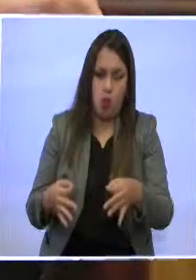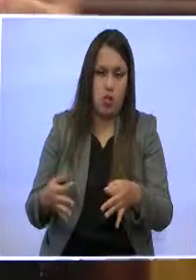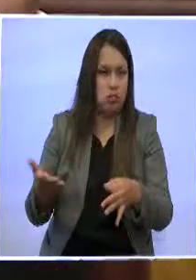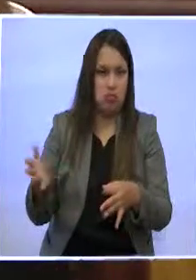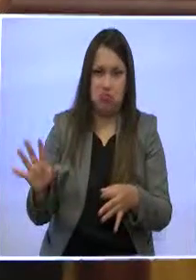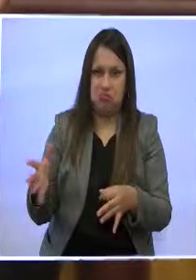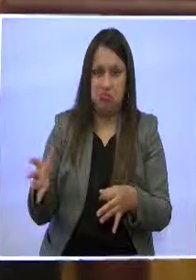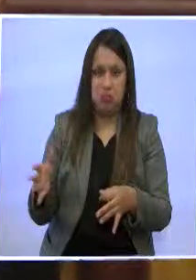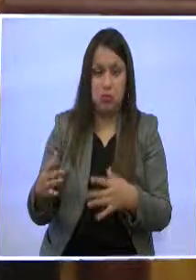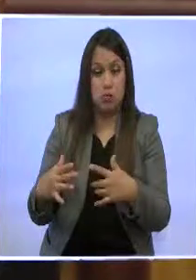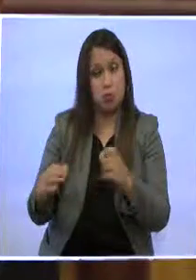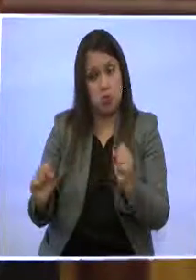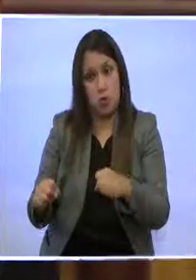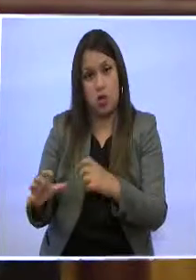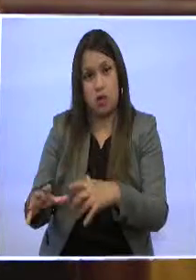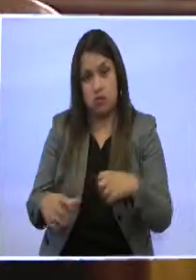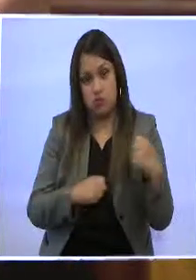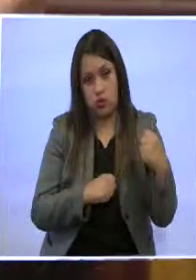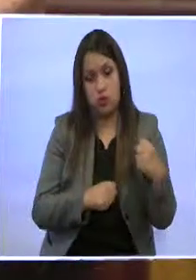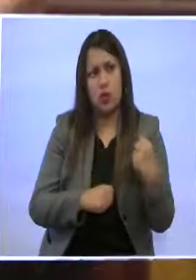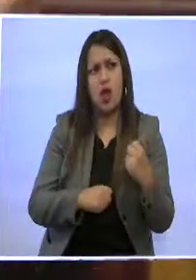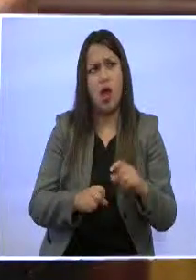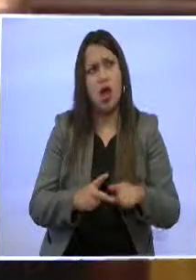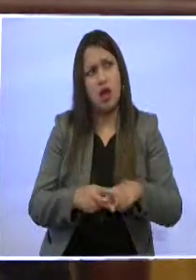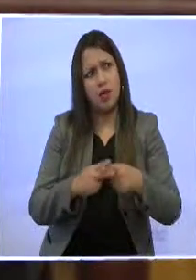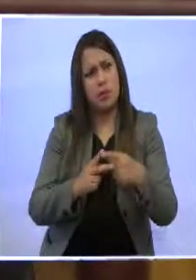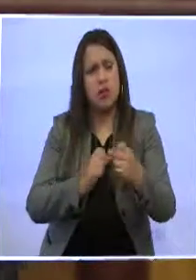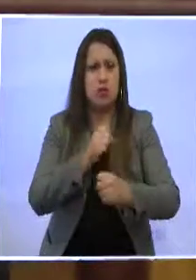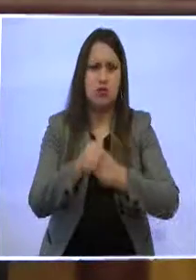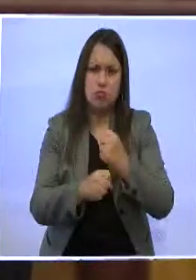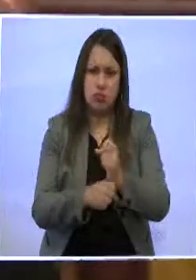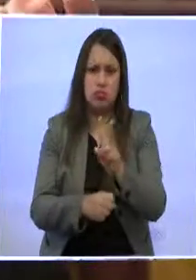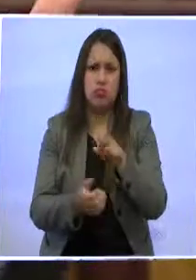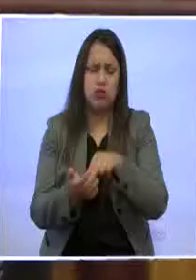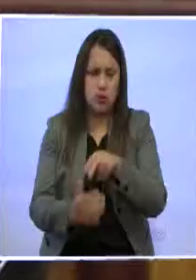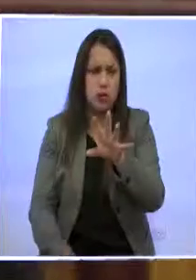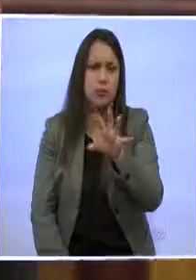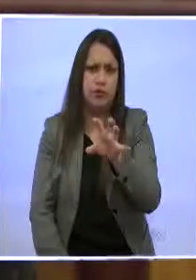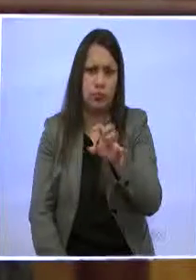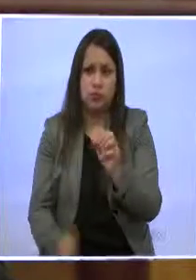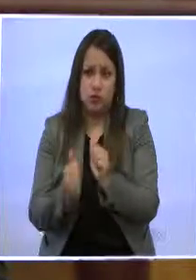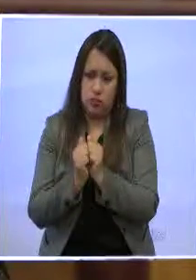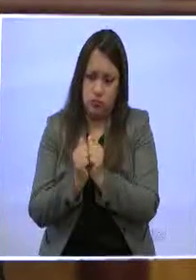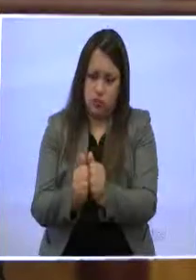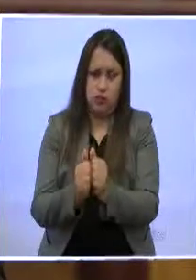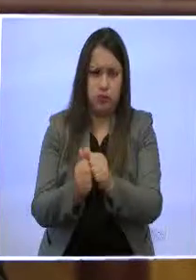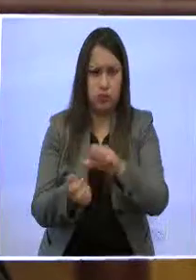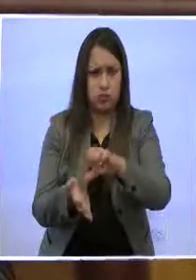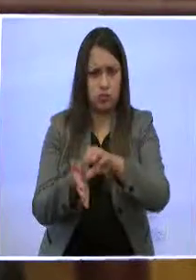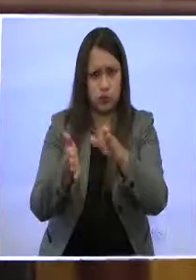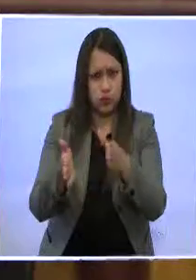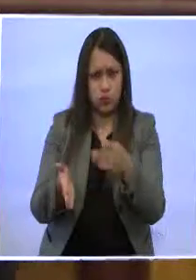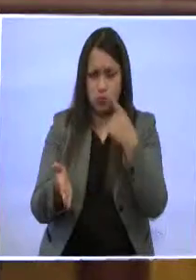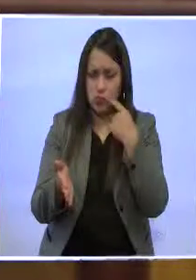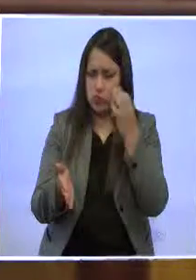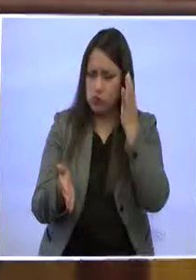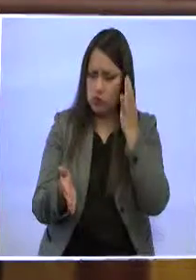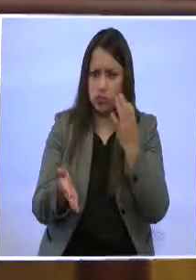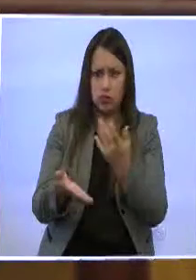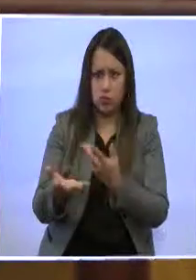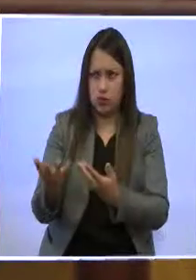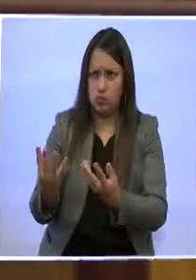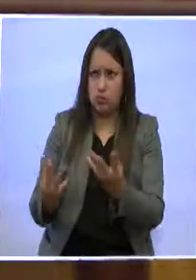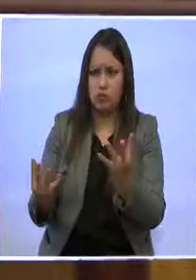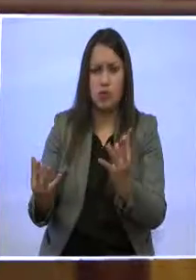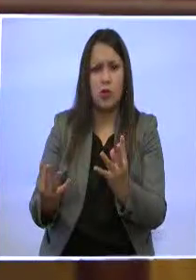ocurrió a inicios del año 2015 y a partir de entonces, junto con los pobladores, y esto es importante decirlo. Construimos